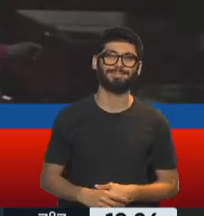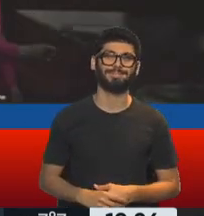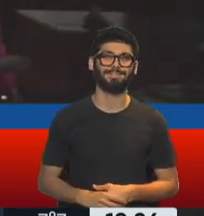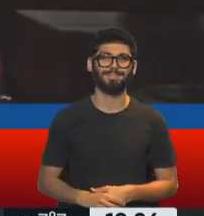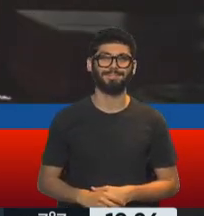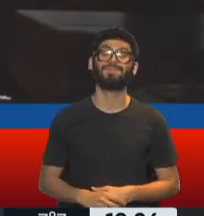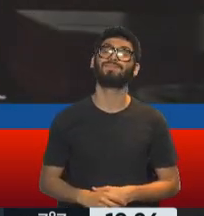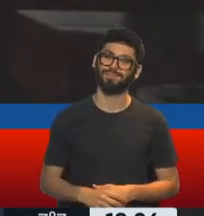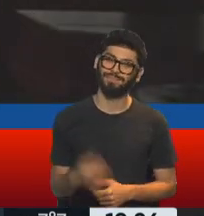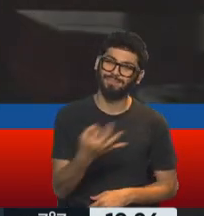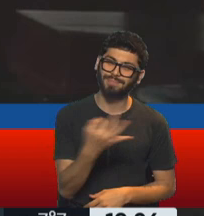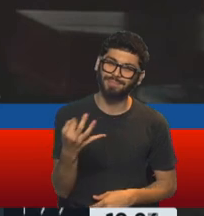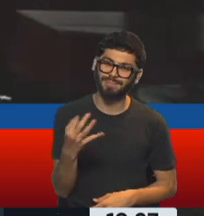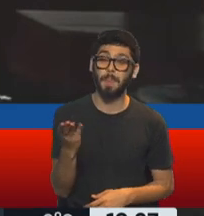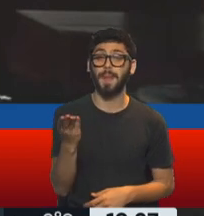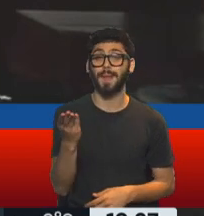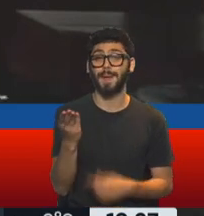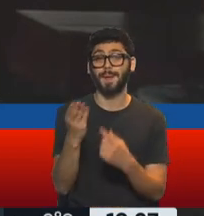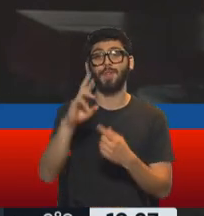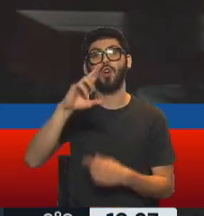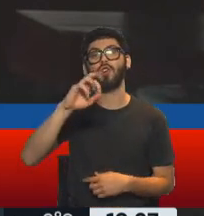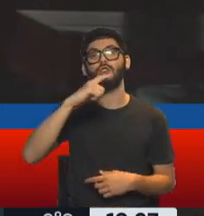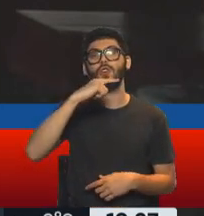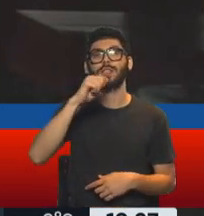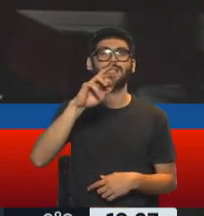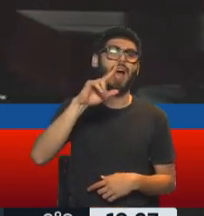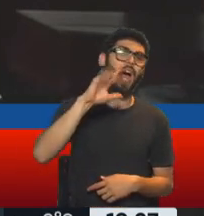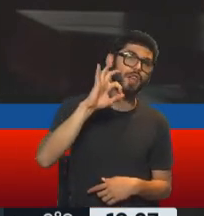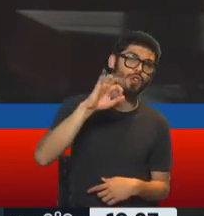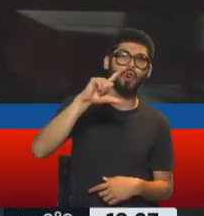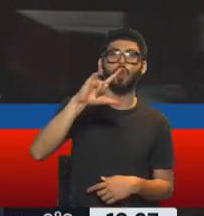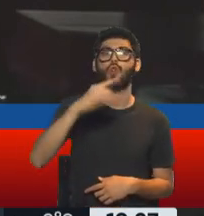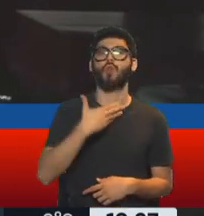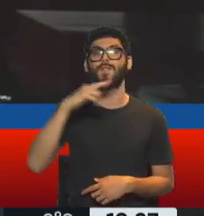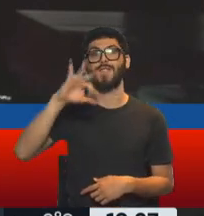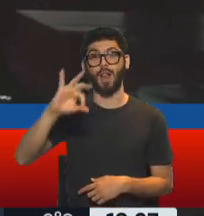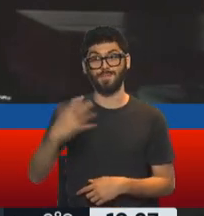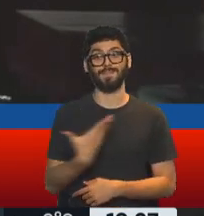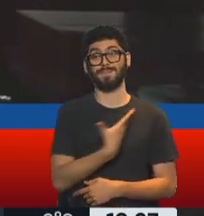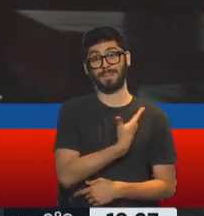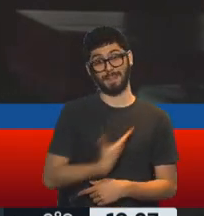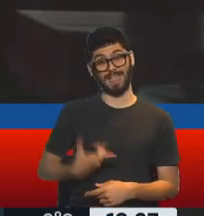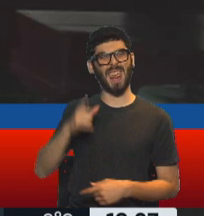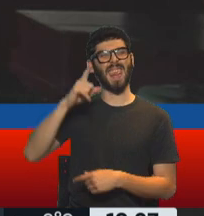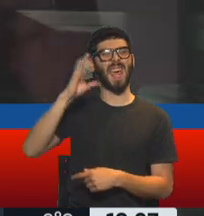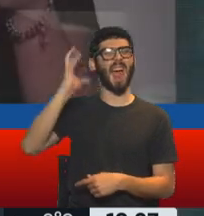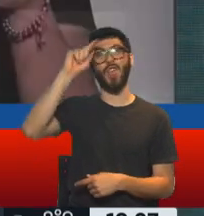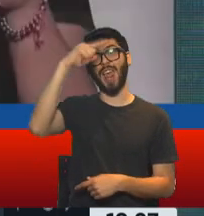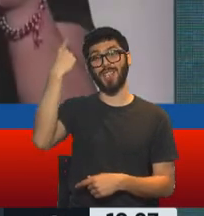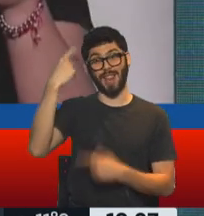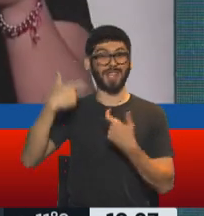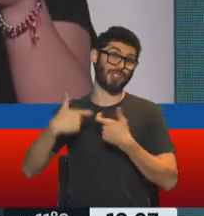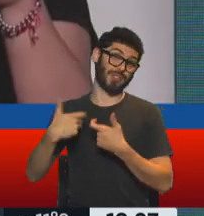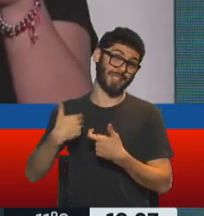Así es, entonces, la palabra de Rosario Lufrano, presidenta de RTA, Radio y Televisión Argentina, Sociedad del Estado.